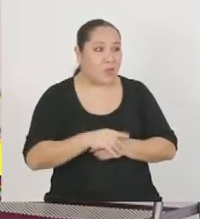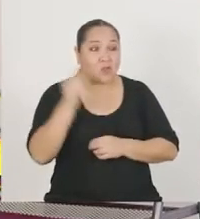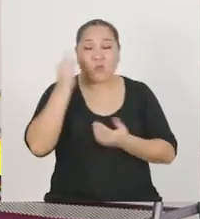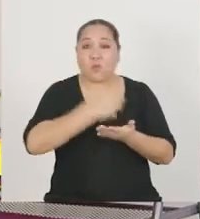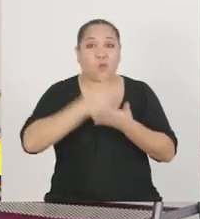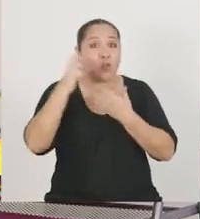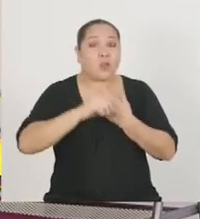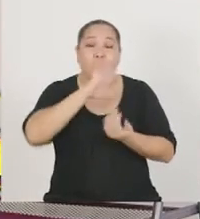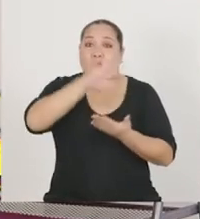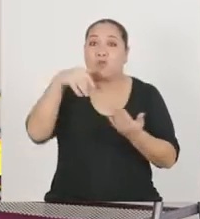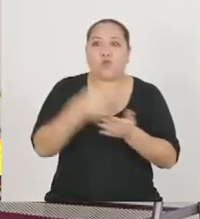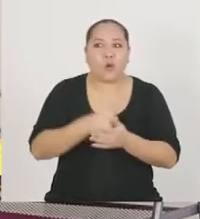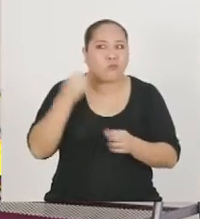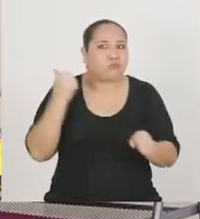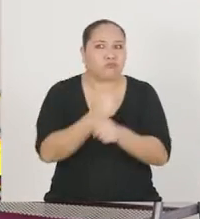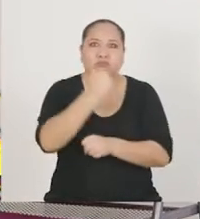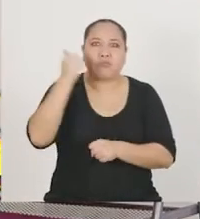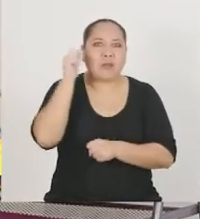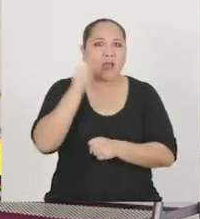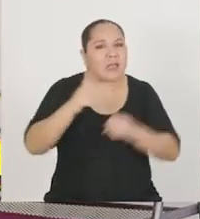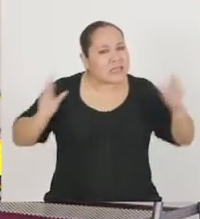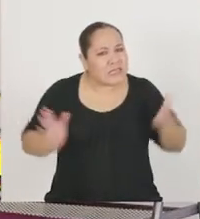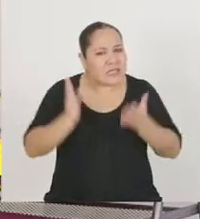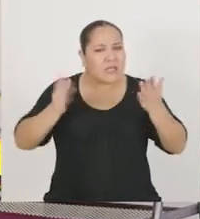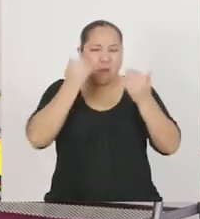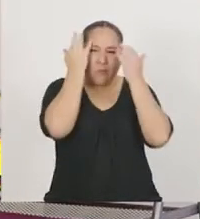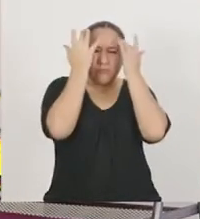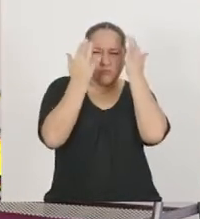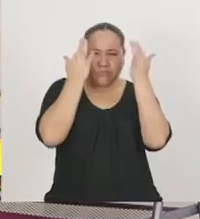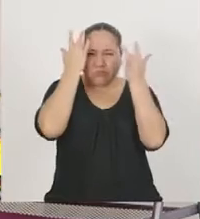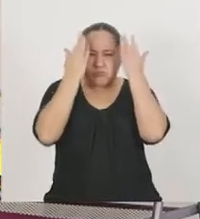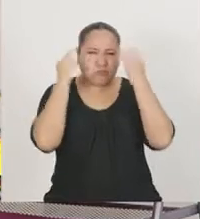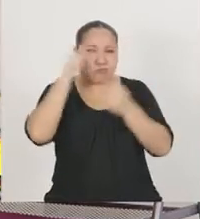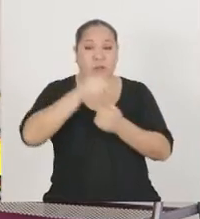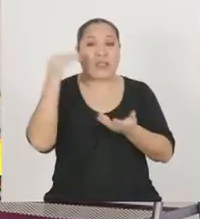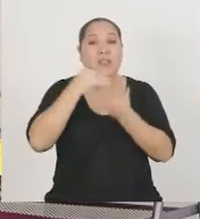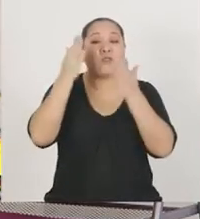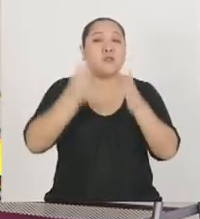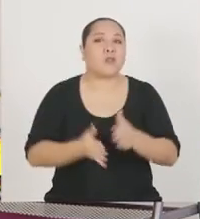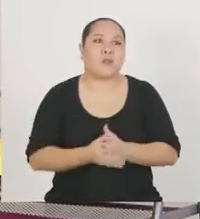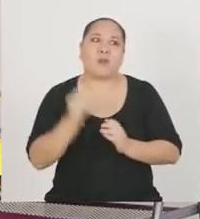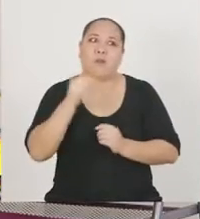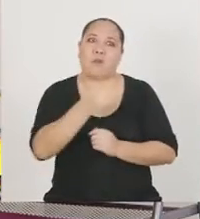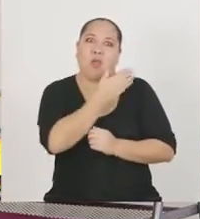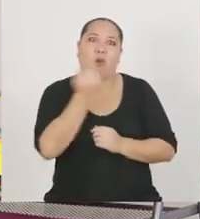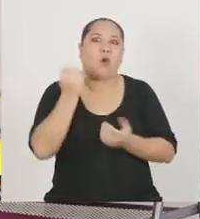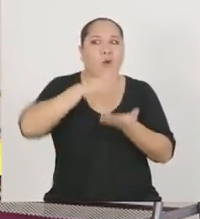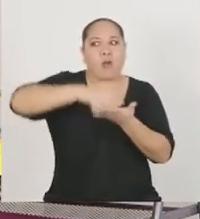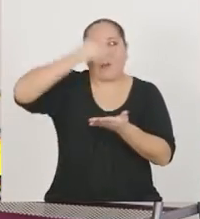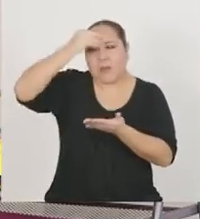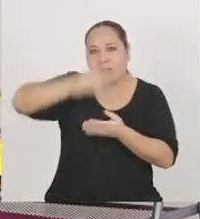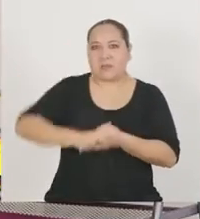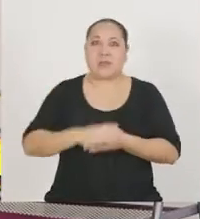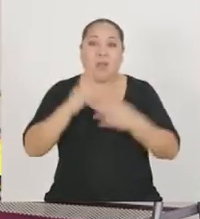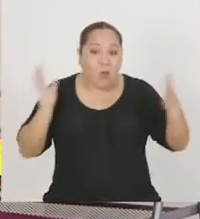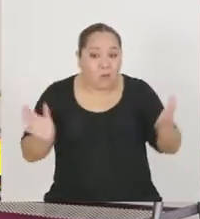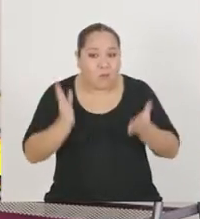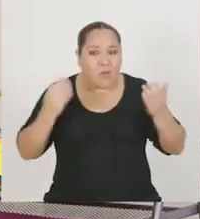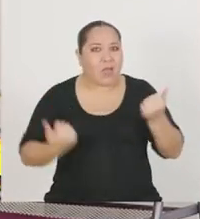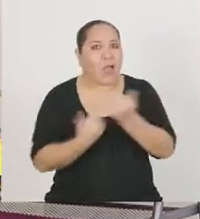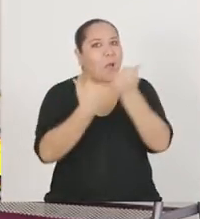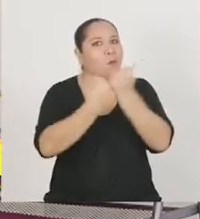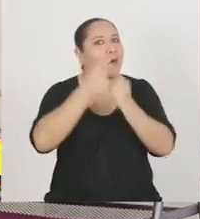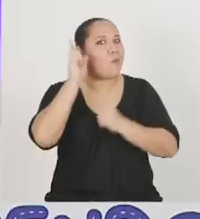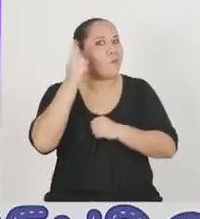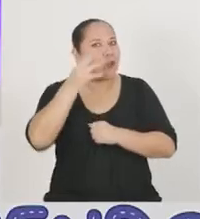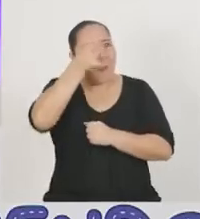todos salen ganando, que incentiva la creatividad de las y los estudiantes, mejora su aprendizaje y fomenta el apoyo de maestros, padres